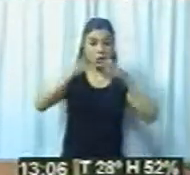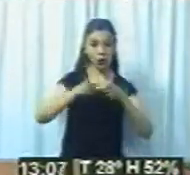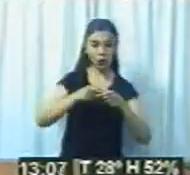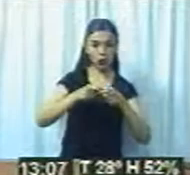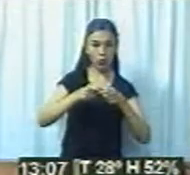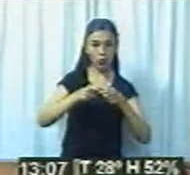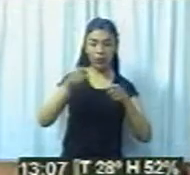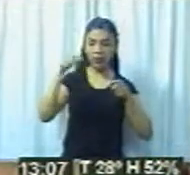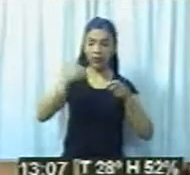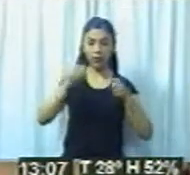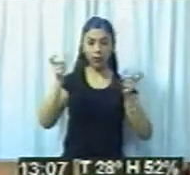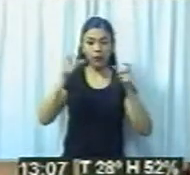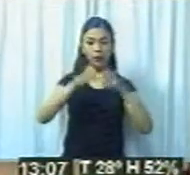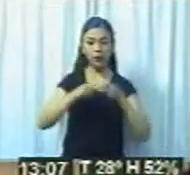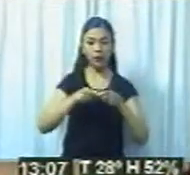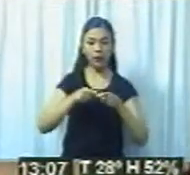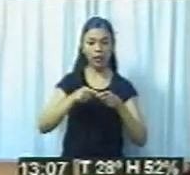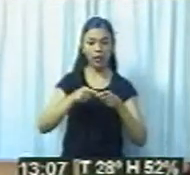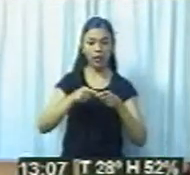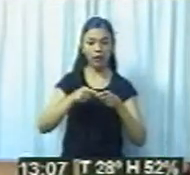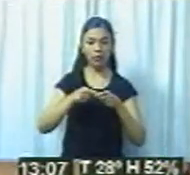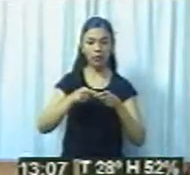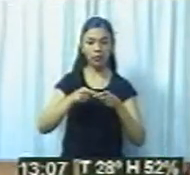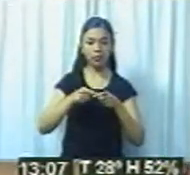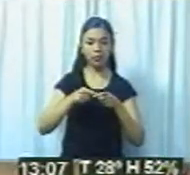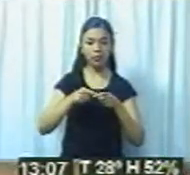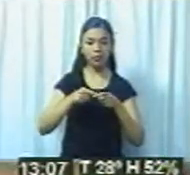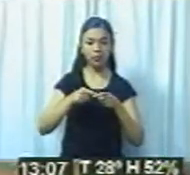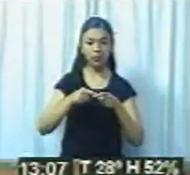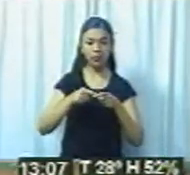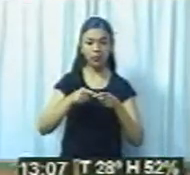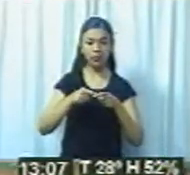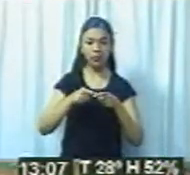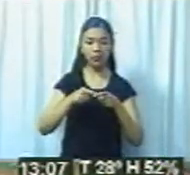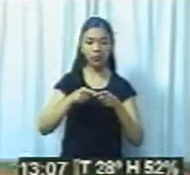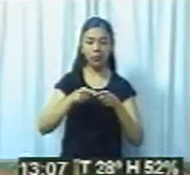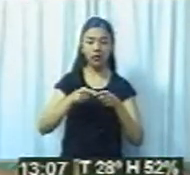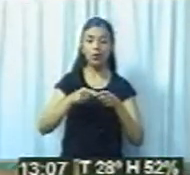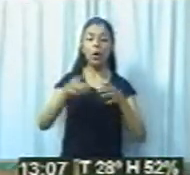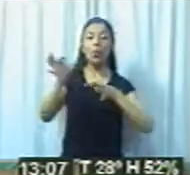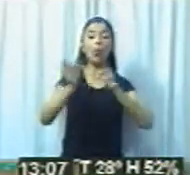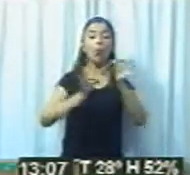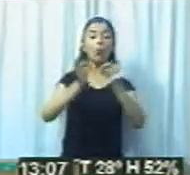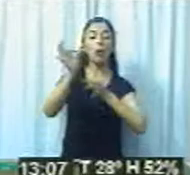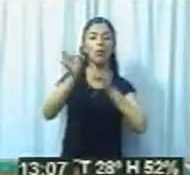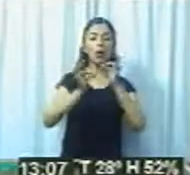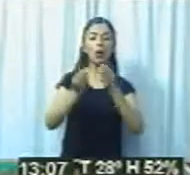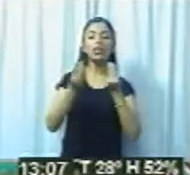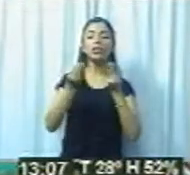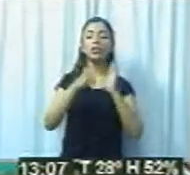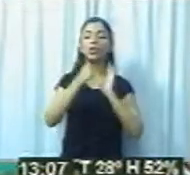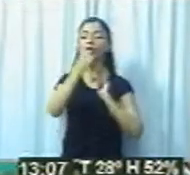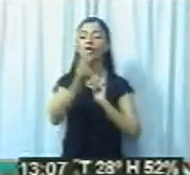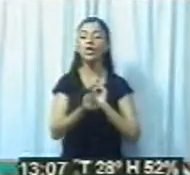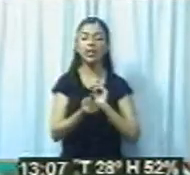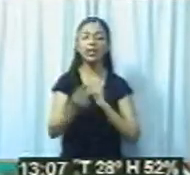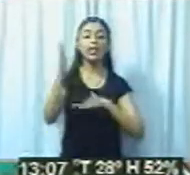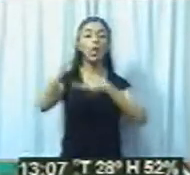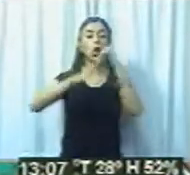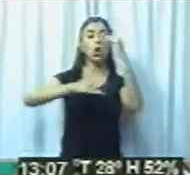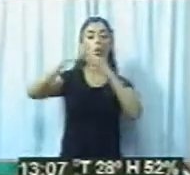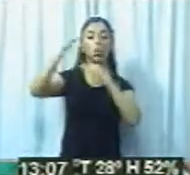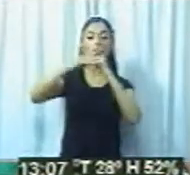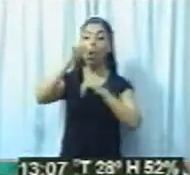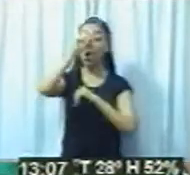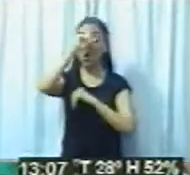avanzarse en el tema de la construcción de la guardia. Primero se pensó en una sala de instalización,